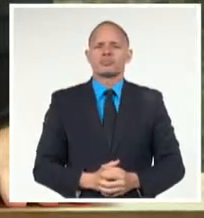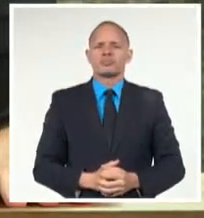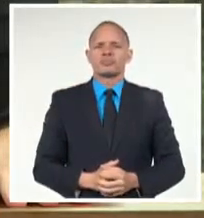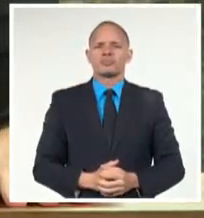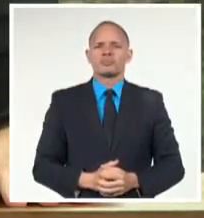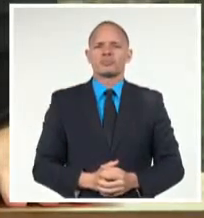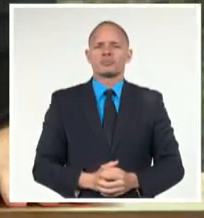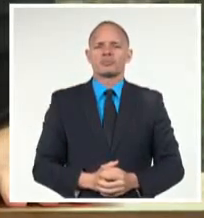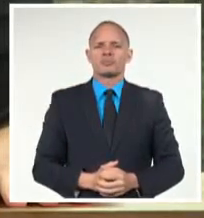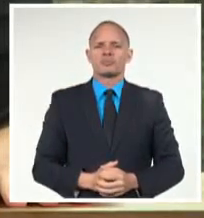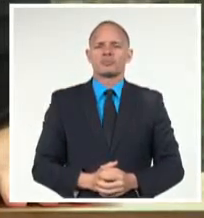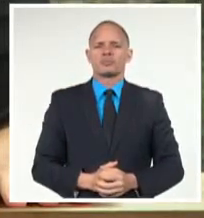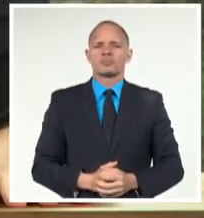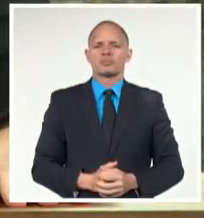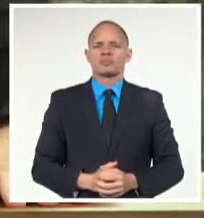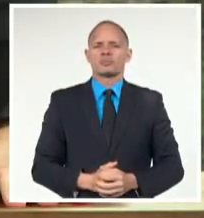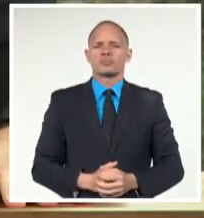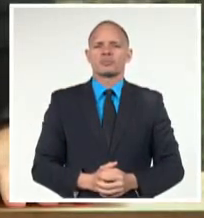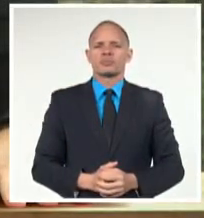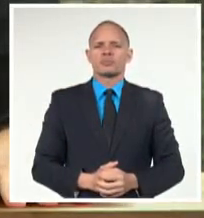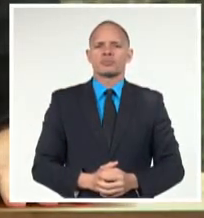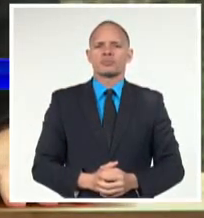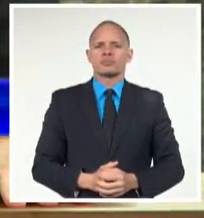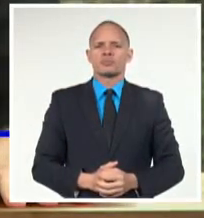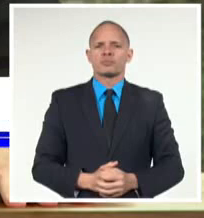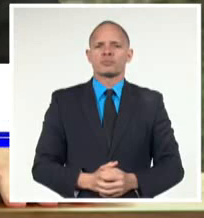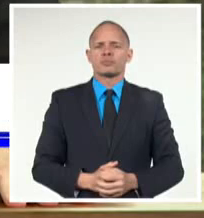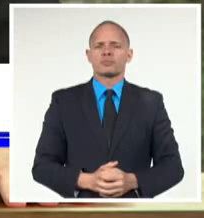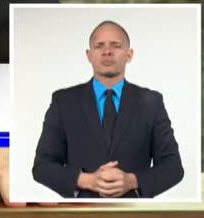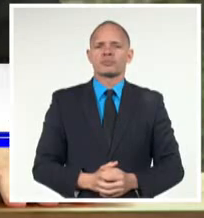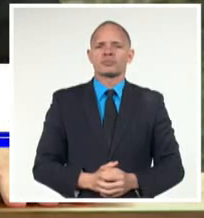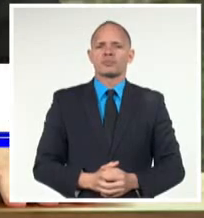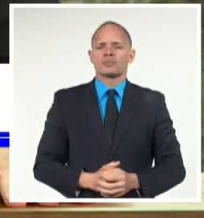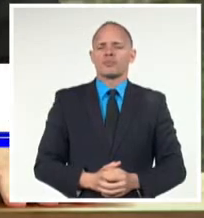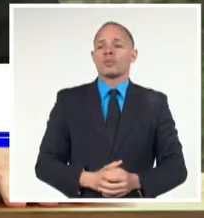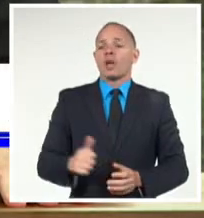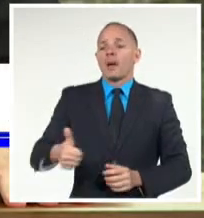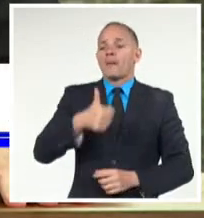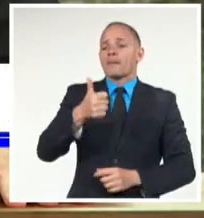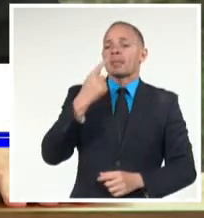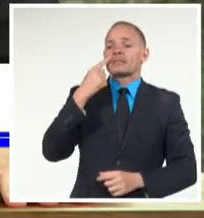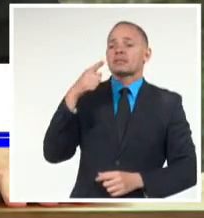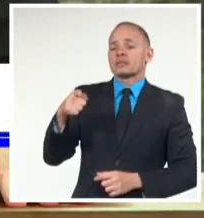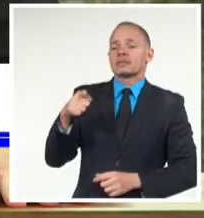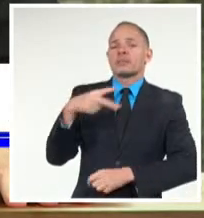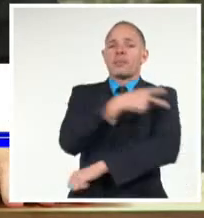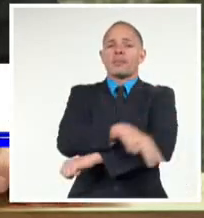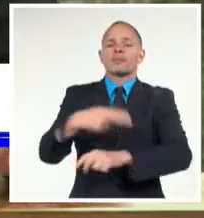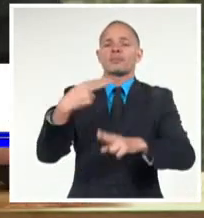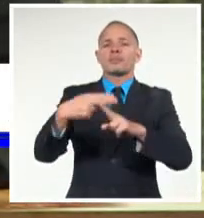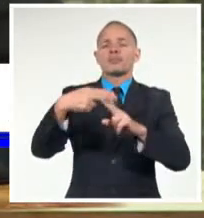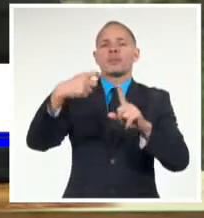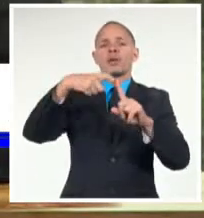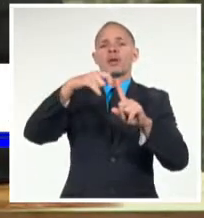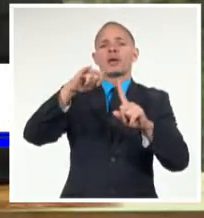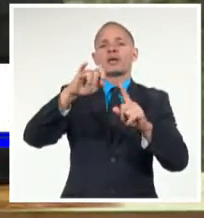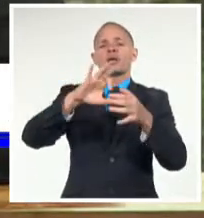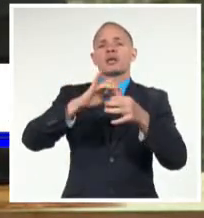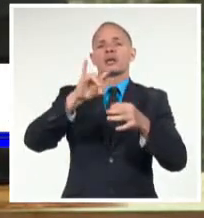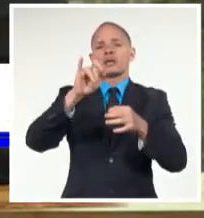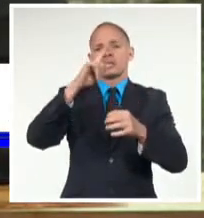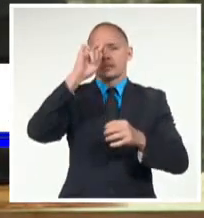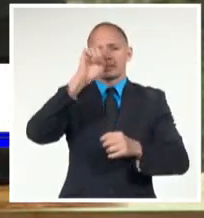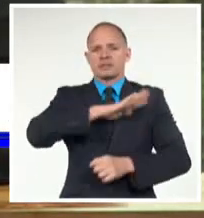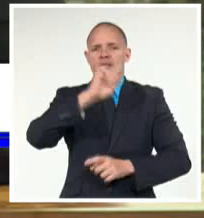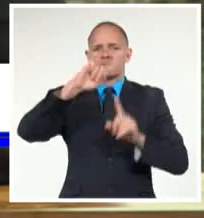Excelentísimo señor Sadi Chaparro, presidente de la República Kirguiza. Excelentísimos jefes de delegación de los países miembros del Consejo Supremo